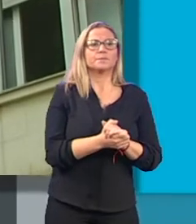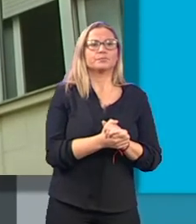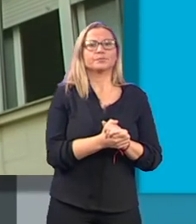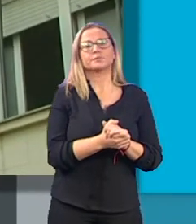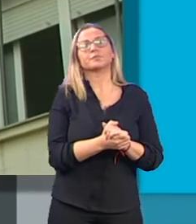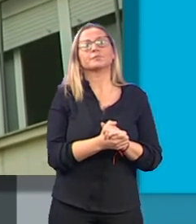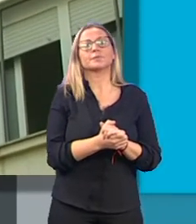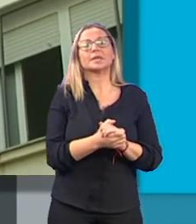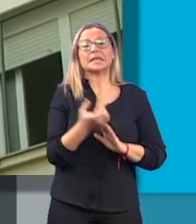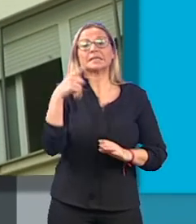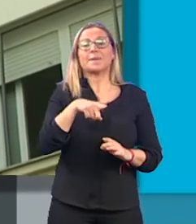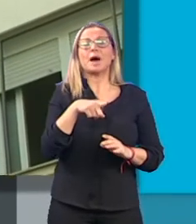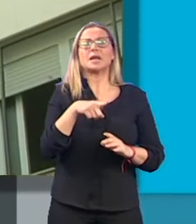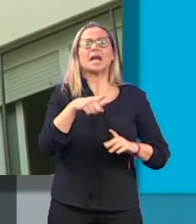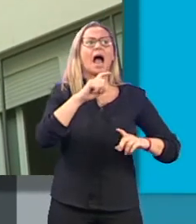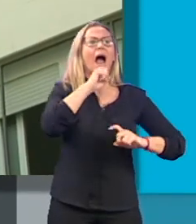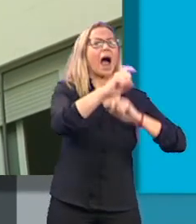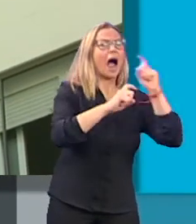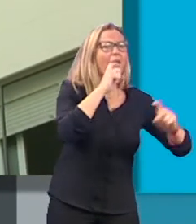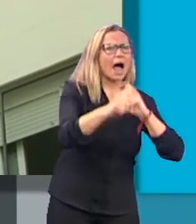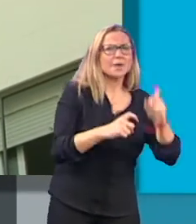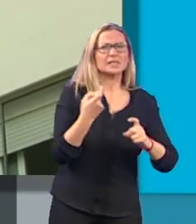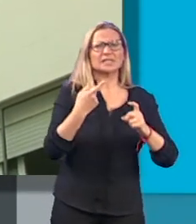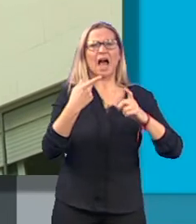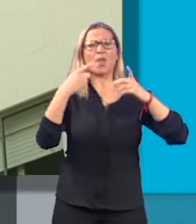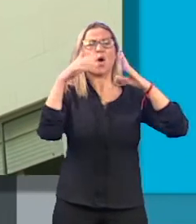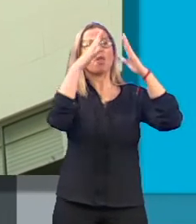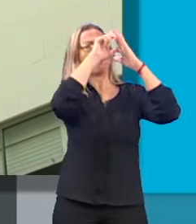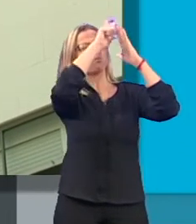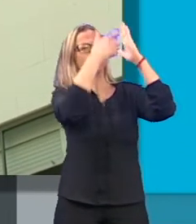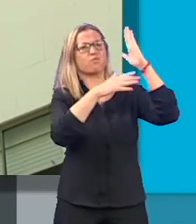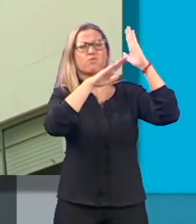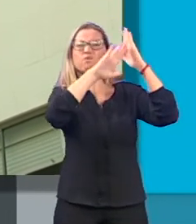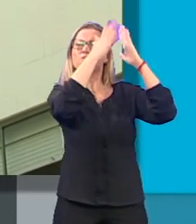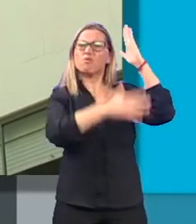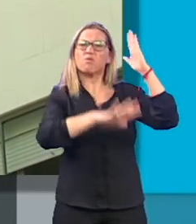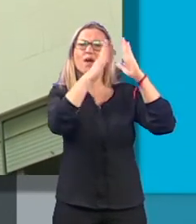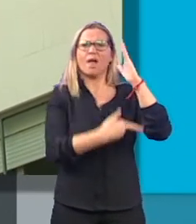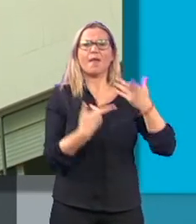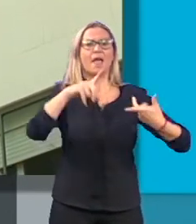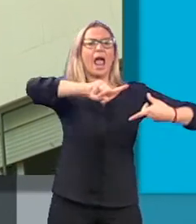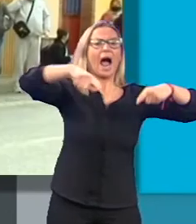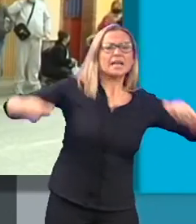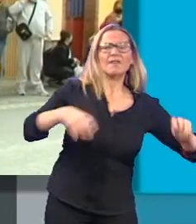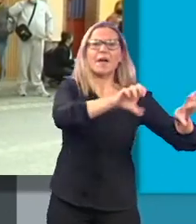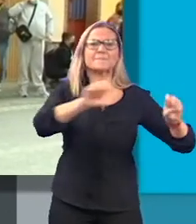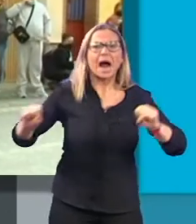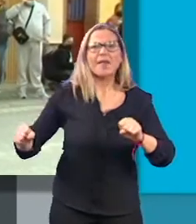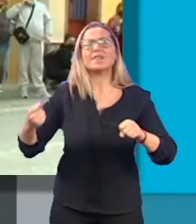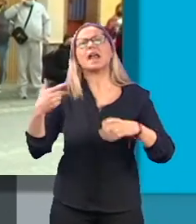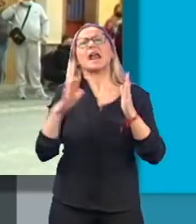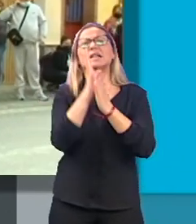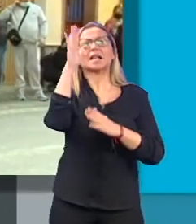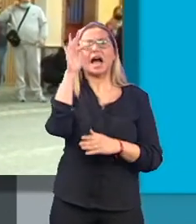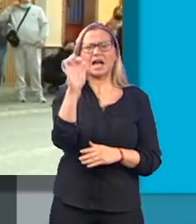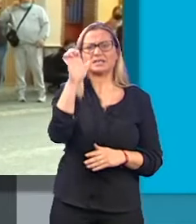parte de ella. Se han notificado grietas y desprendimientos de elementos ornamentales en algunas viviendas de Granada, Atarfe, Santa Fe y Maracena, donde se ha